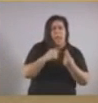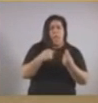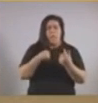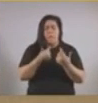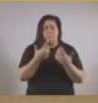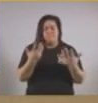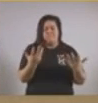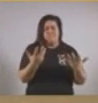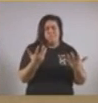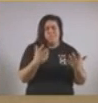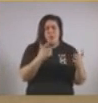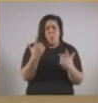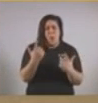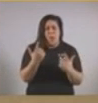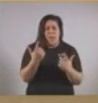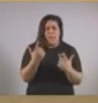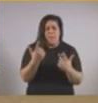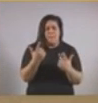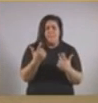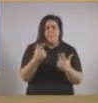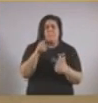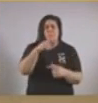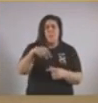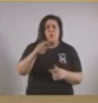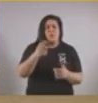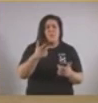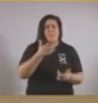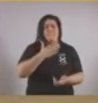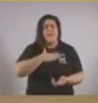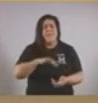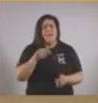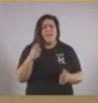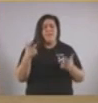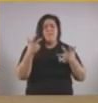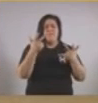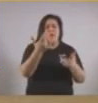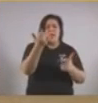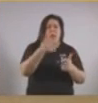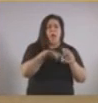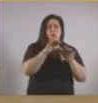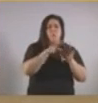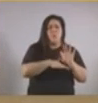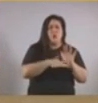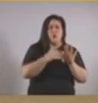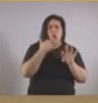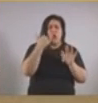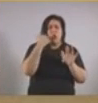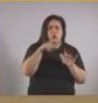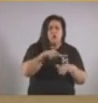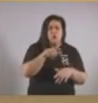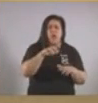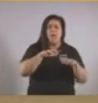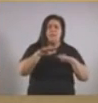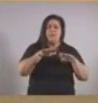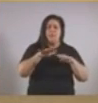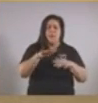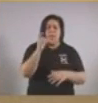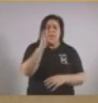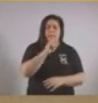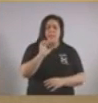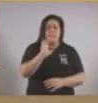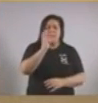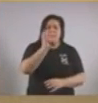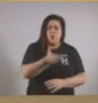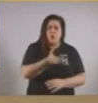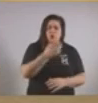¿Qué mensaje tranquilizador se le puede dar a aquellas personas? ¿Hay un protocolo activado en caso de llegar al 100% en